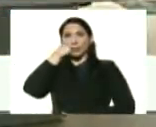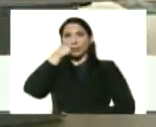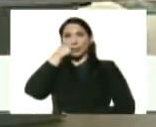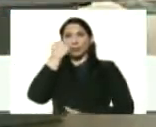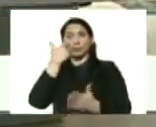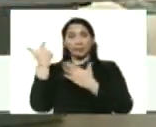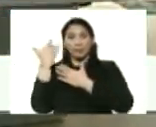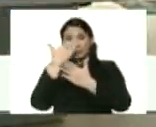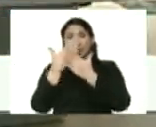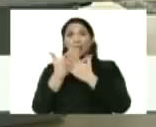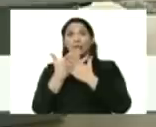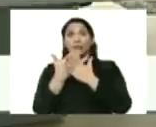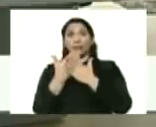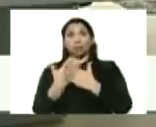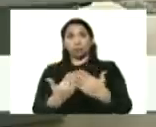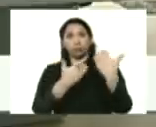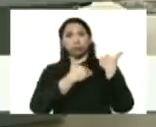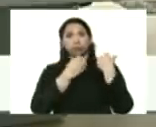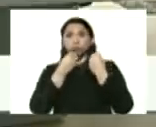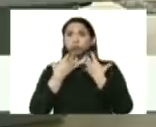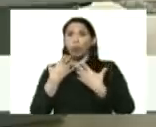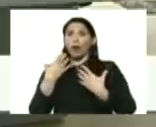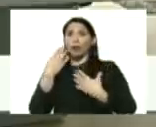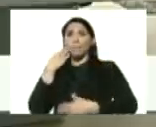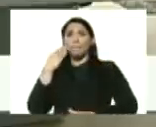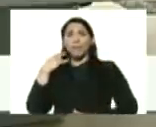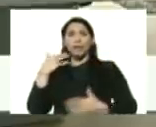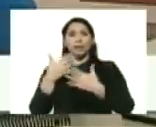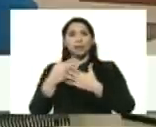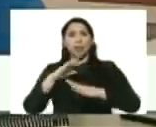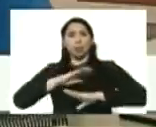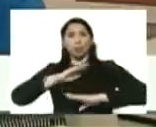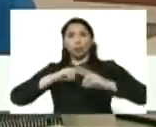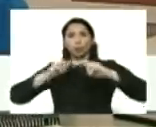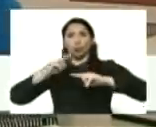está el frente ¿verdad? buena experiencia de autoconstrucción ministro